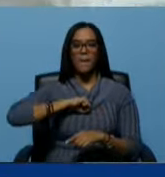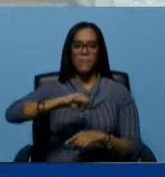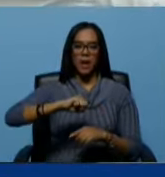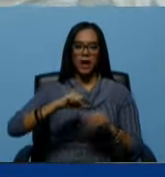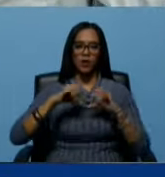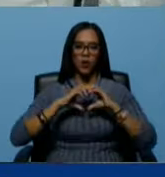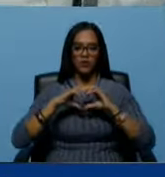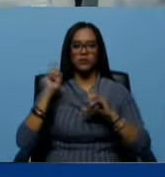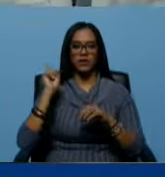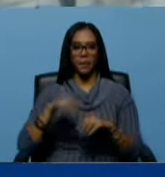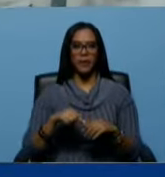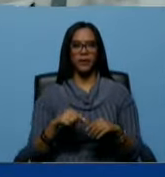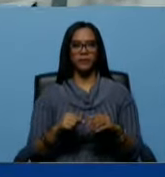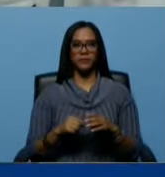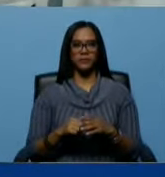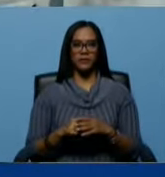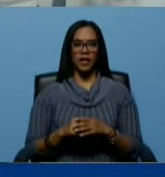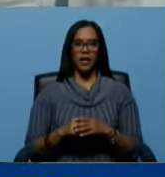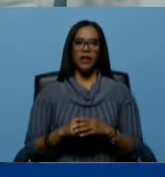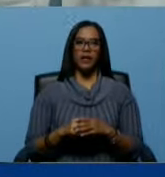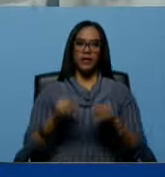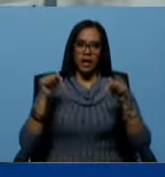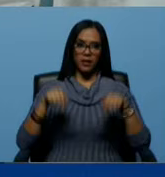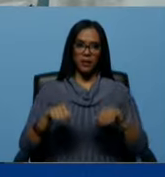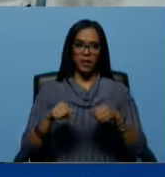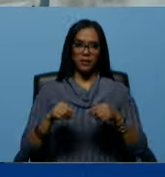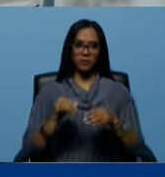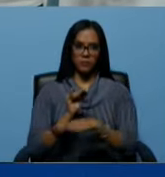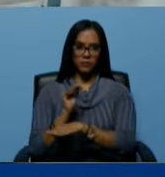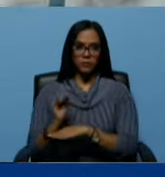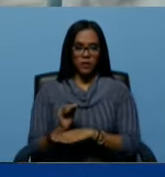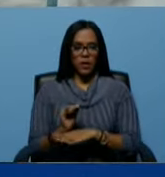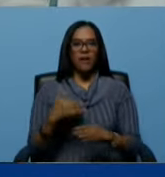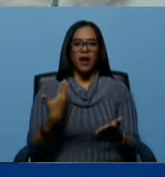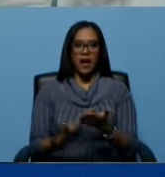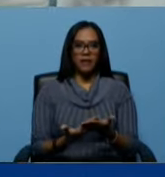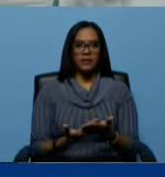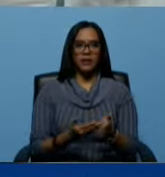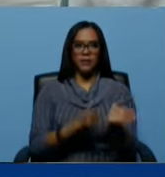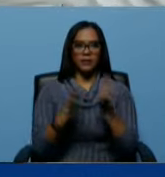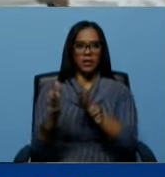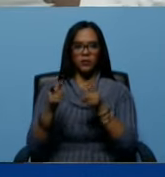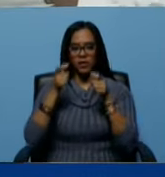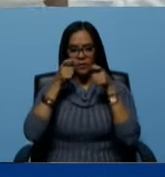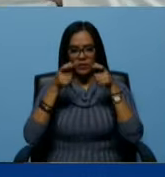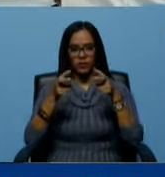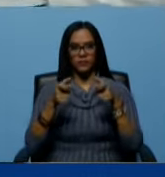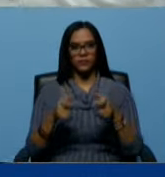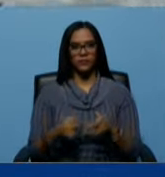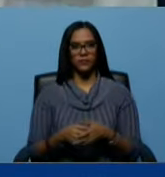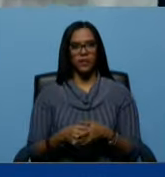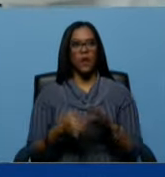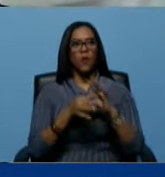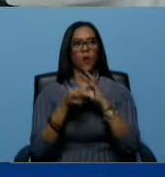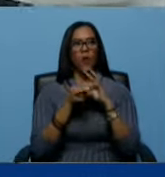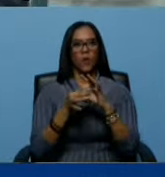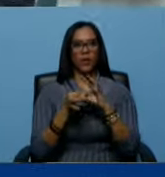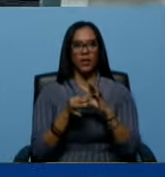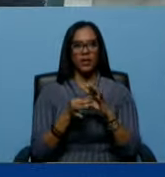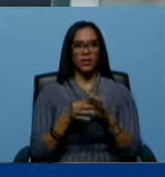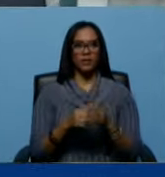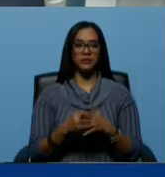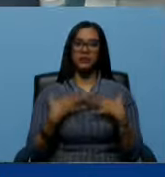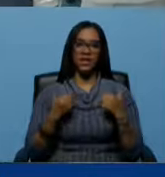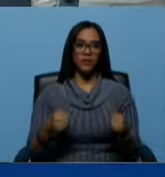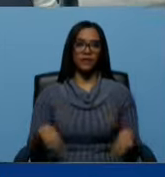miocardio. Y bueno, aquí ellos los compensamos hasta que pasan a la sala de observación. Unidad de cuidados intensivos. San Gabriel, ¿te